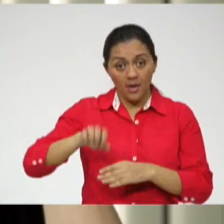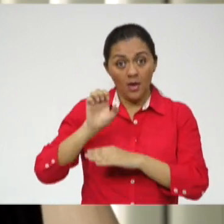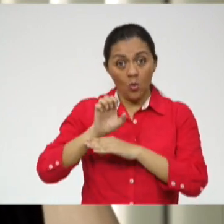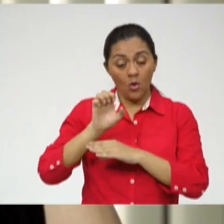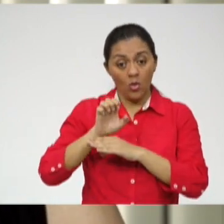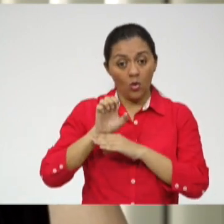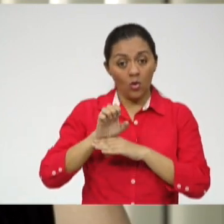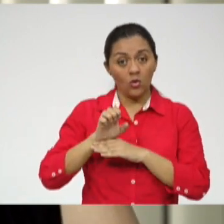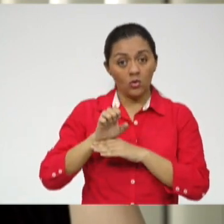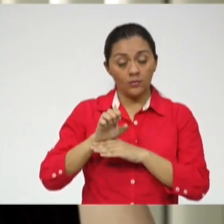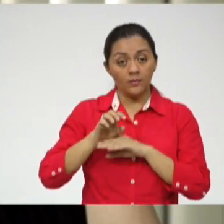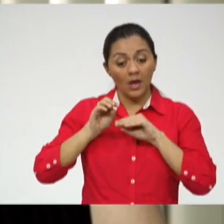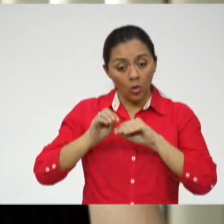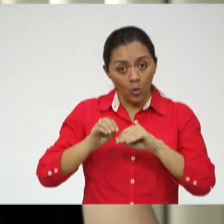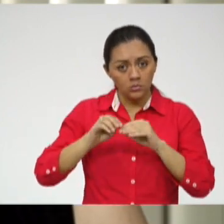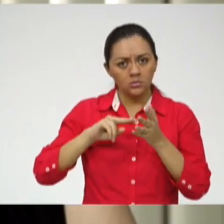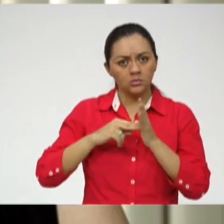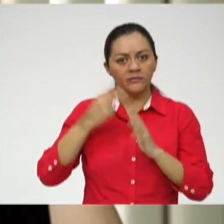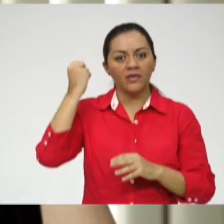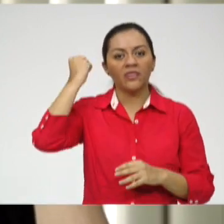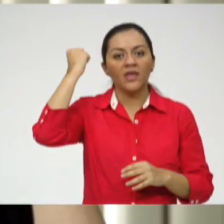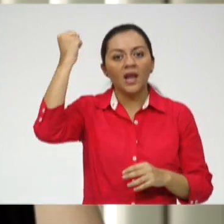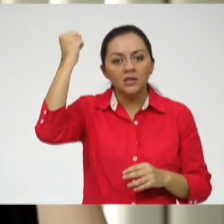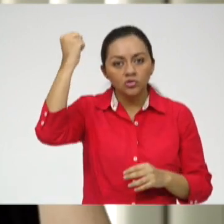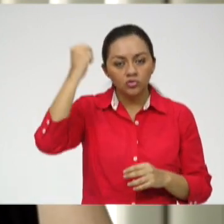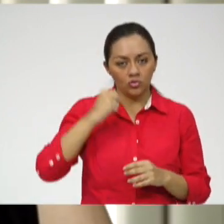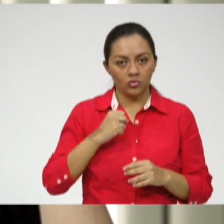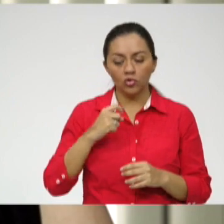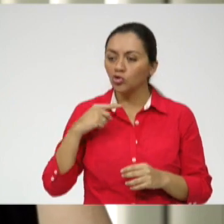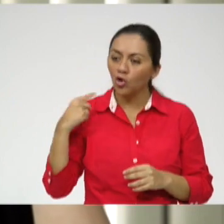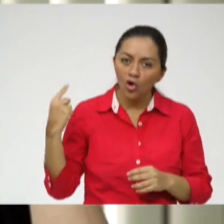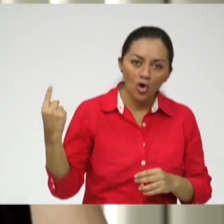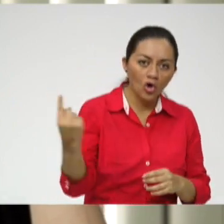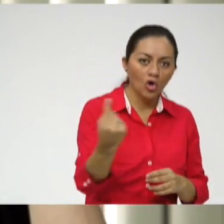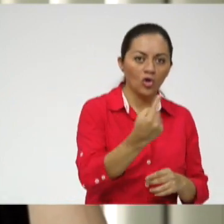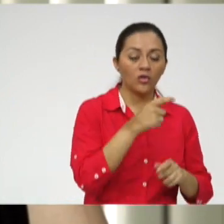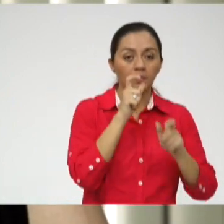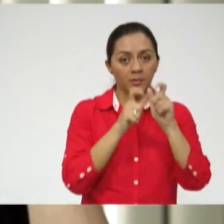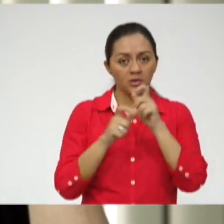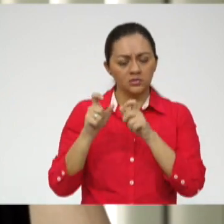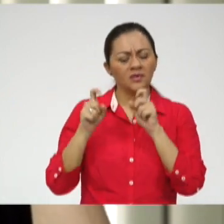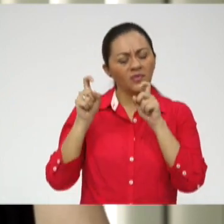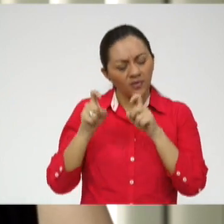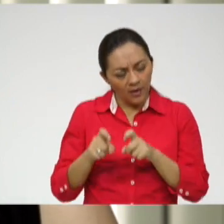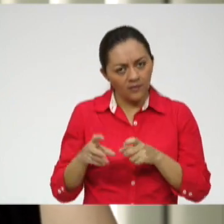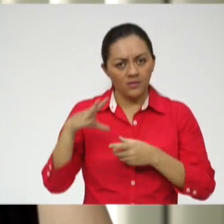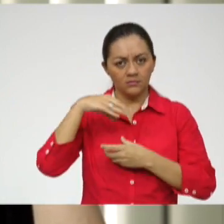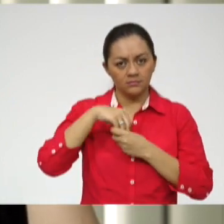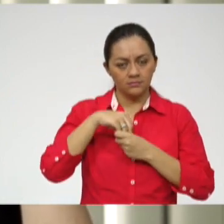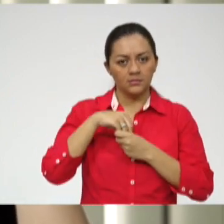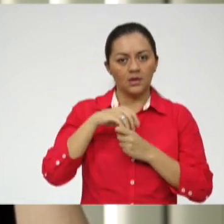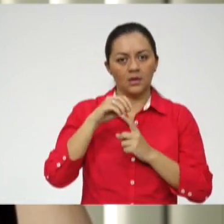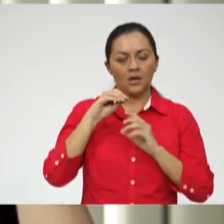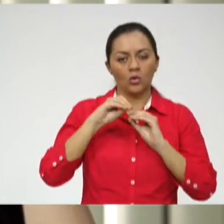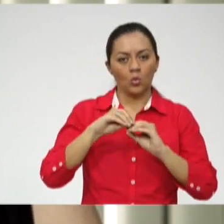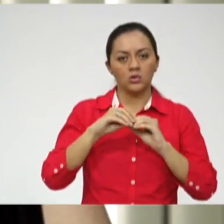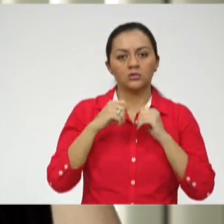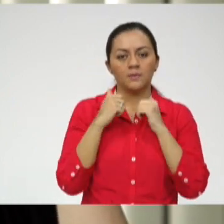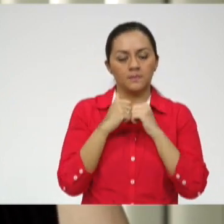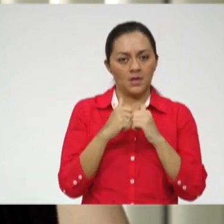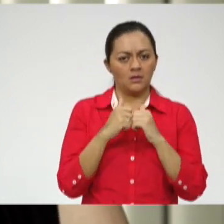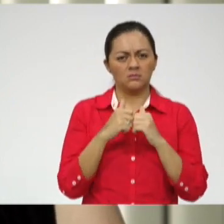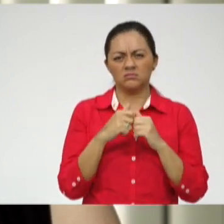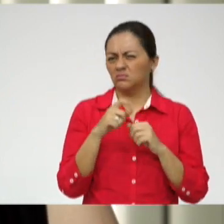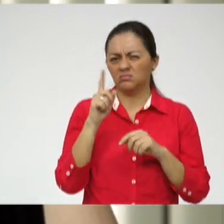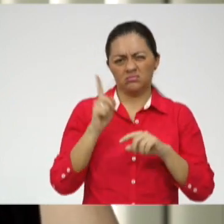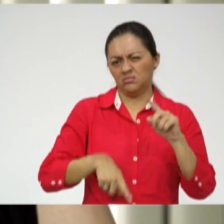educación es un derecho. Por lo tanto, todas las personas tienen derecho a estar dentro del sistema educativo. No pueden